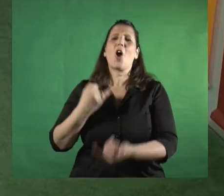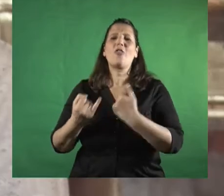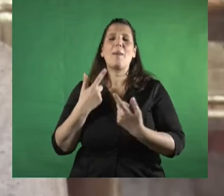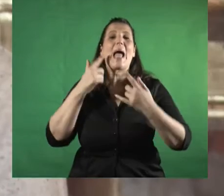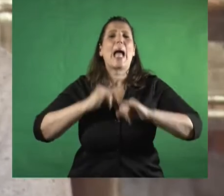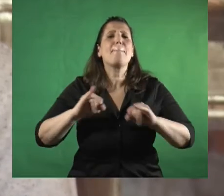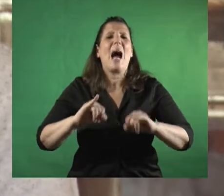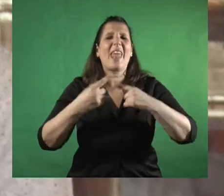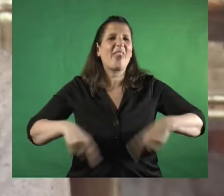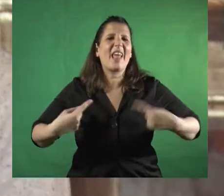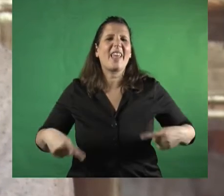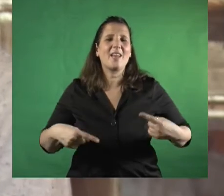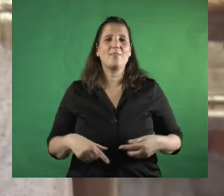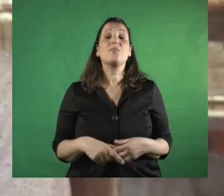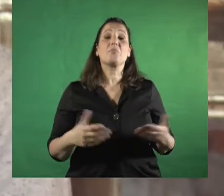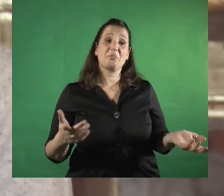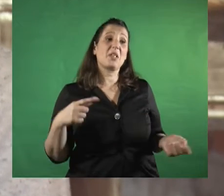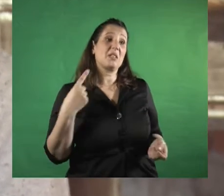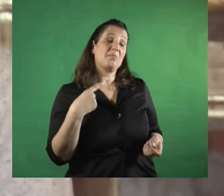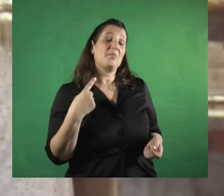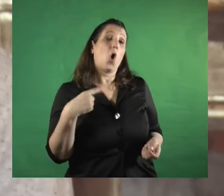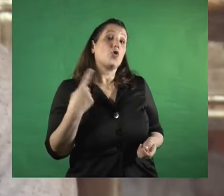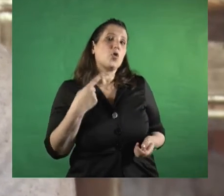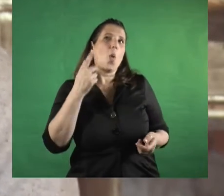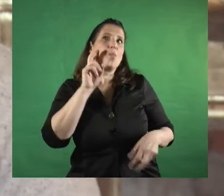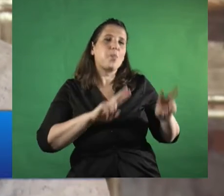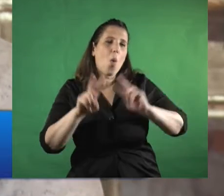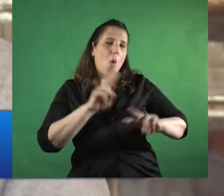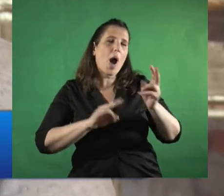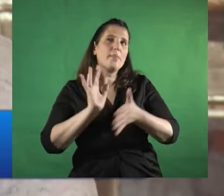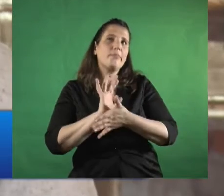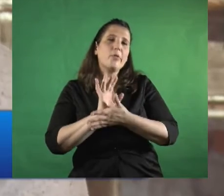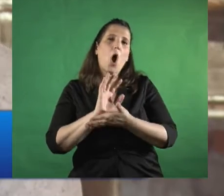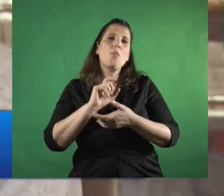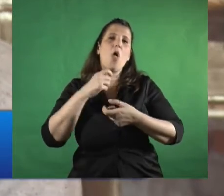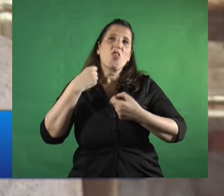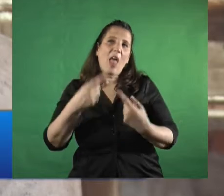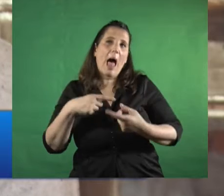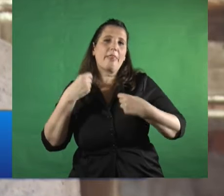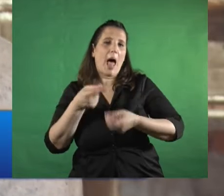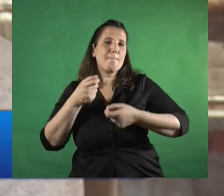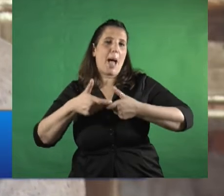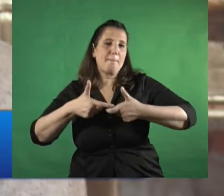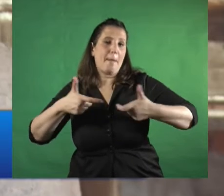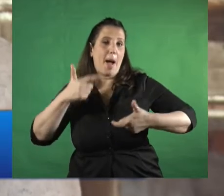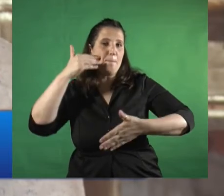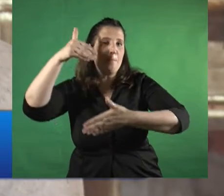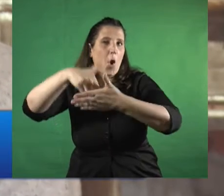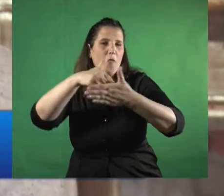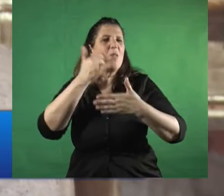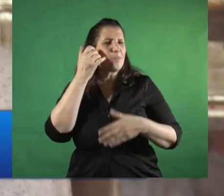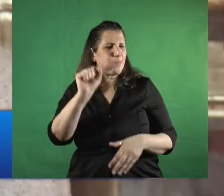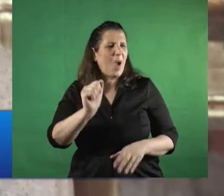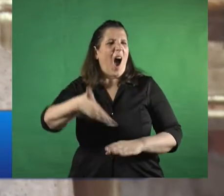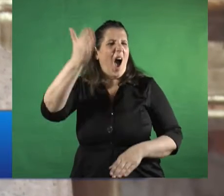Bien, bueno nosotros de alguna manera estamos intentando en este momento sistematizar, ampliar y profundizar toda una serie de acciones que ya venimos